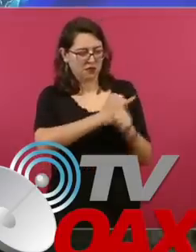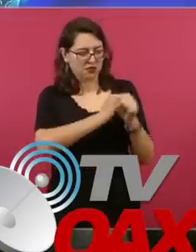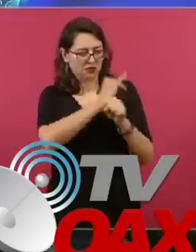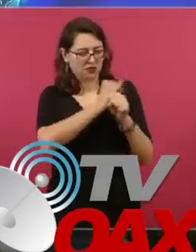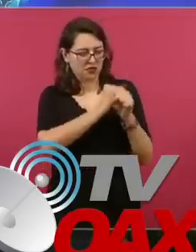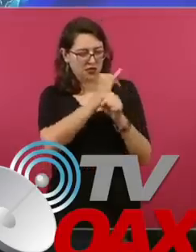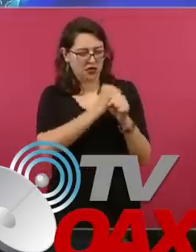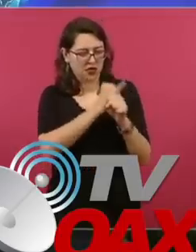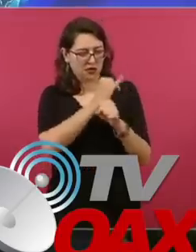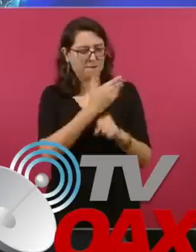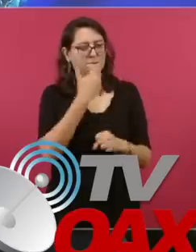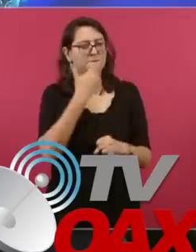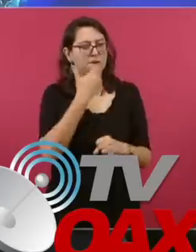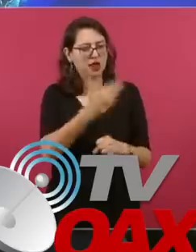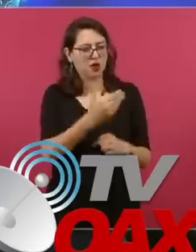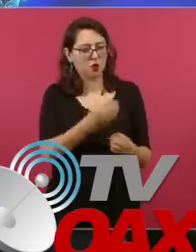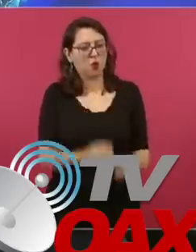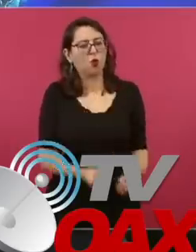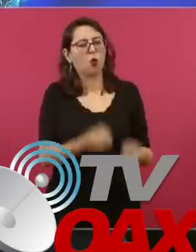Laura.